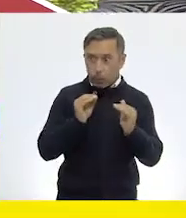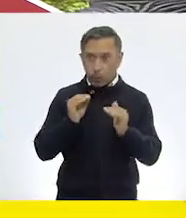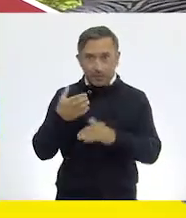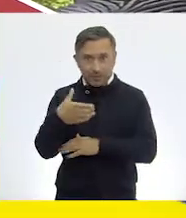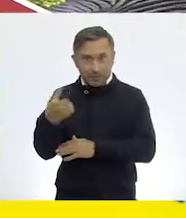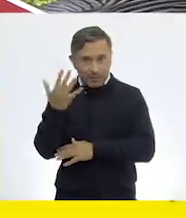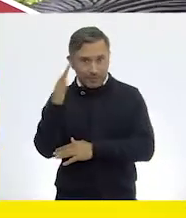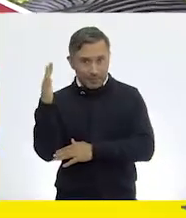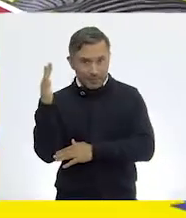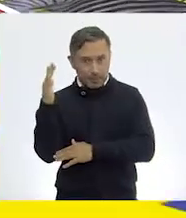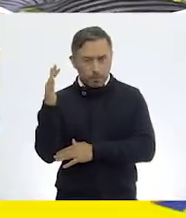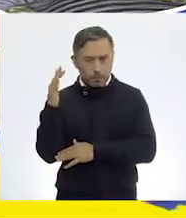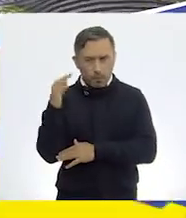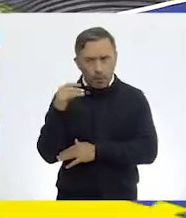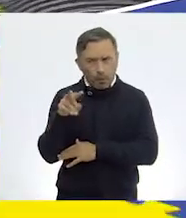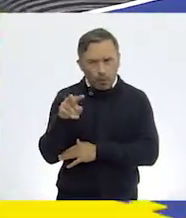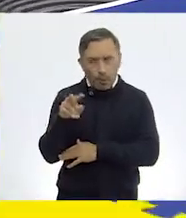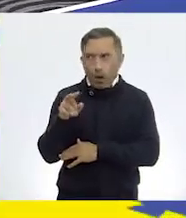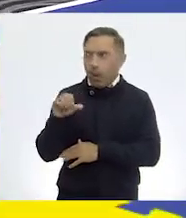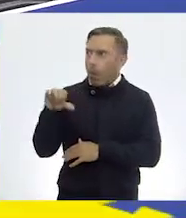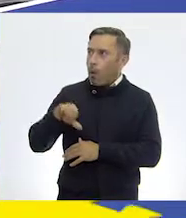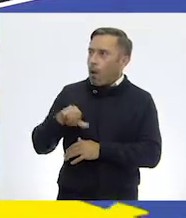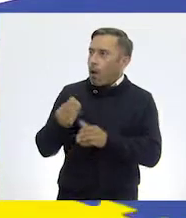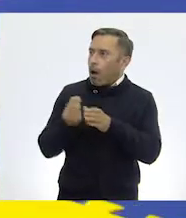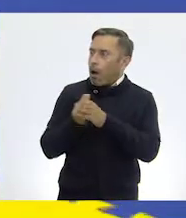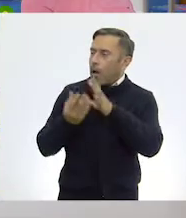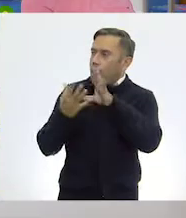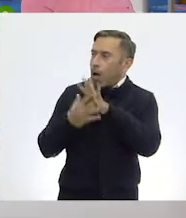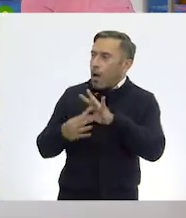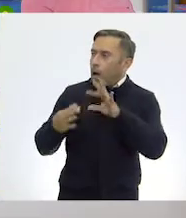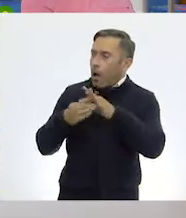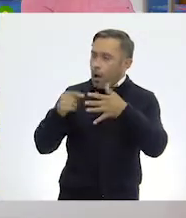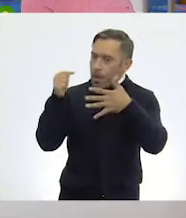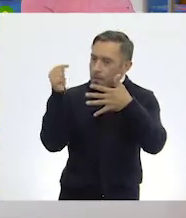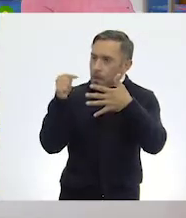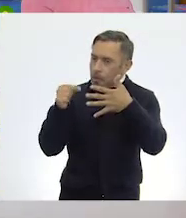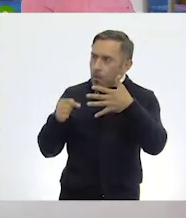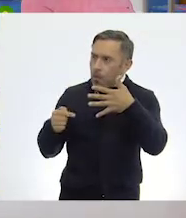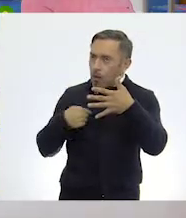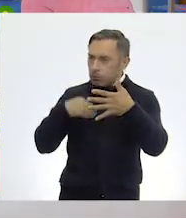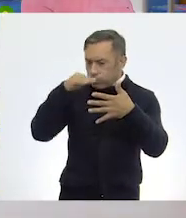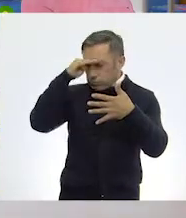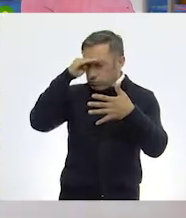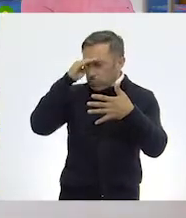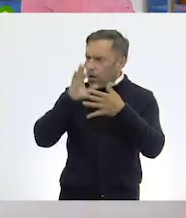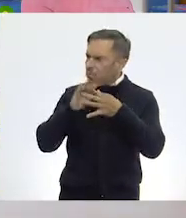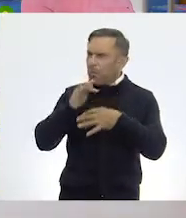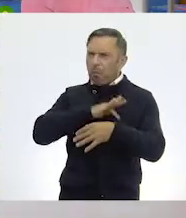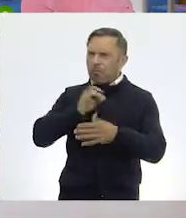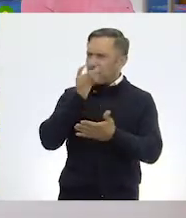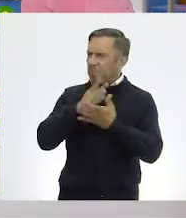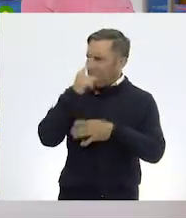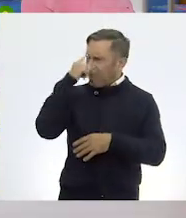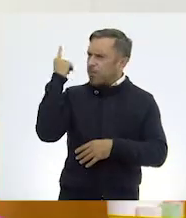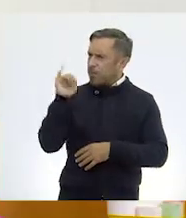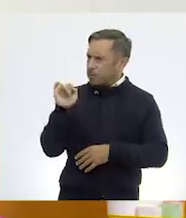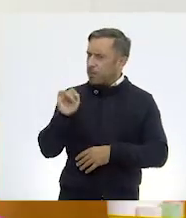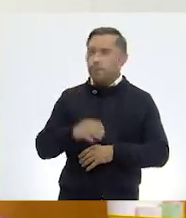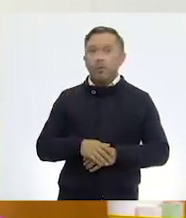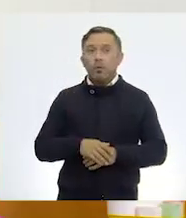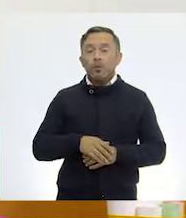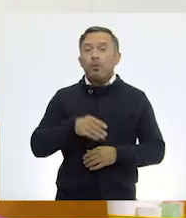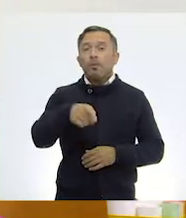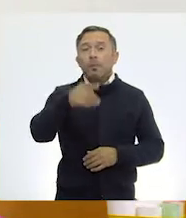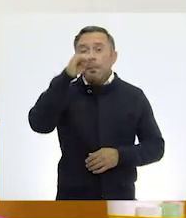Yo creo que con todo lo que nos has dicho de esta clase, maestra Leni, sí puede ser fácil. Bien, ¿puedes encontrar otro